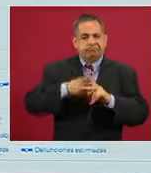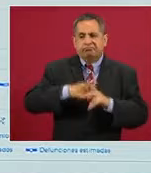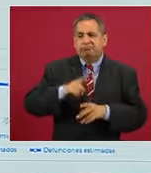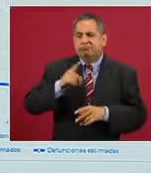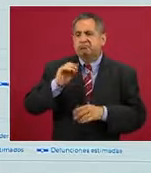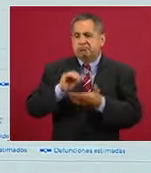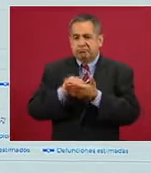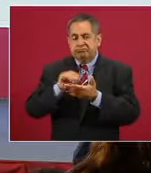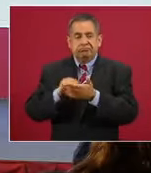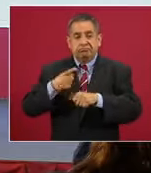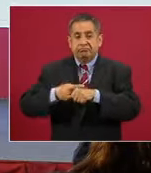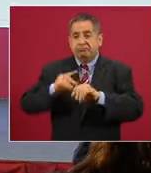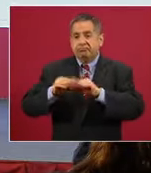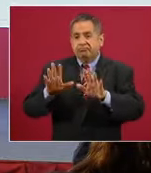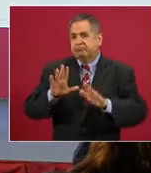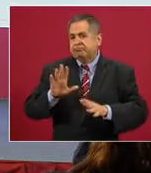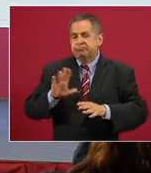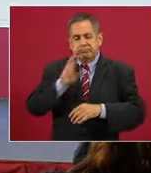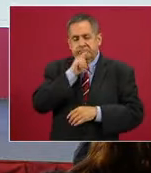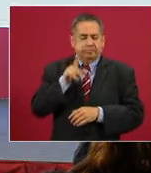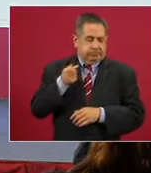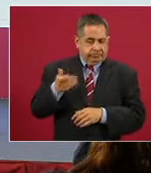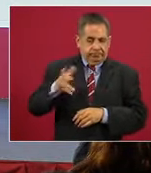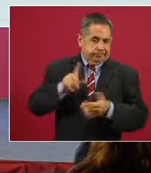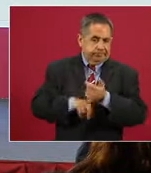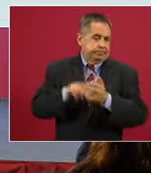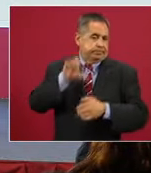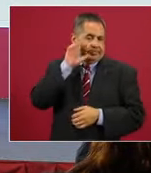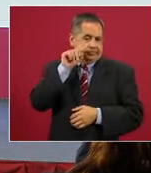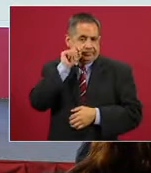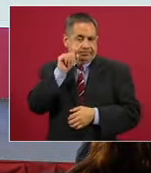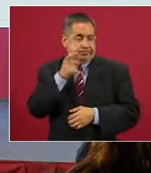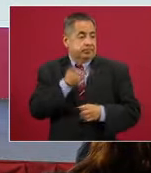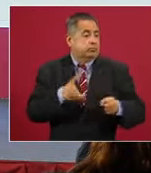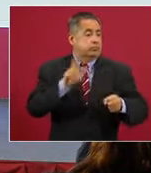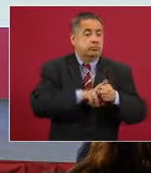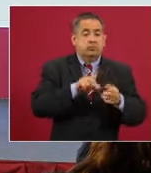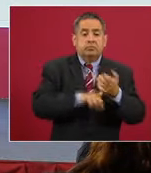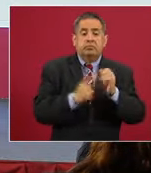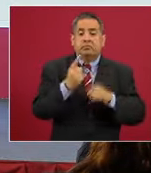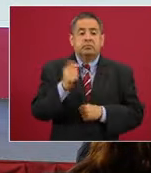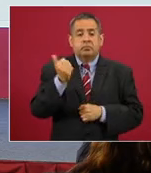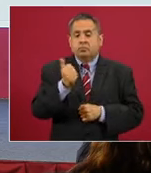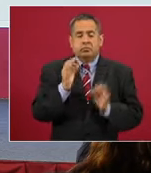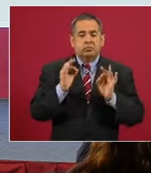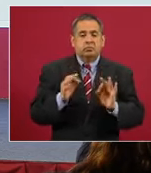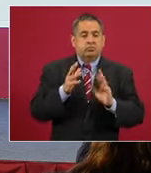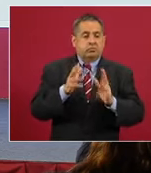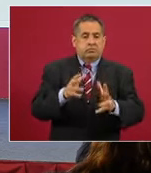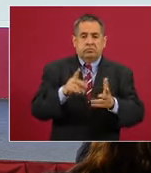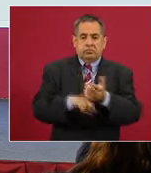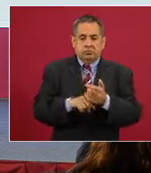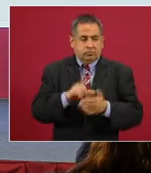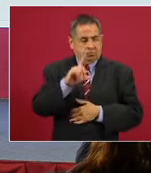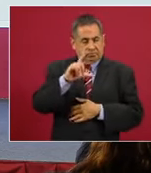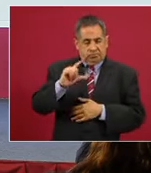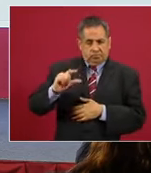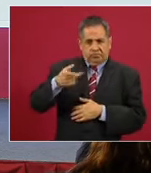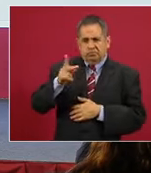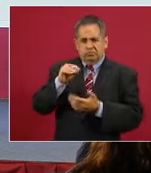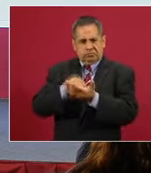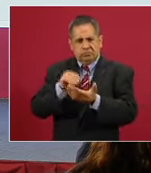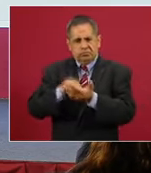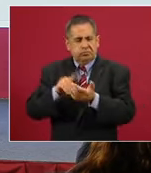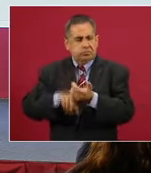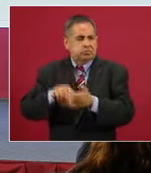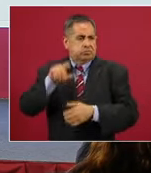y la siguiente, su ocupación hospitalaria, que llegó un punto máximo el primero de agosto, se reduce, pero todavía está